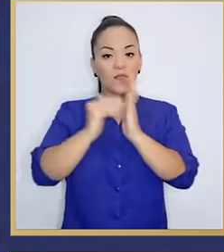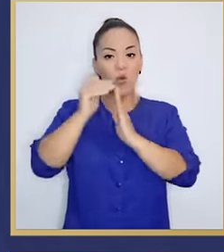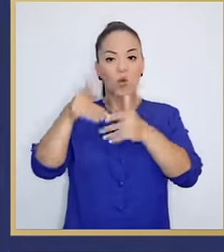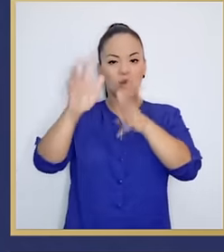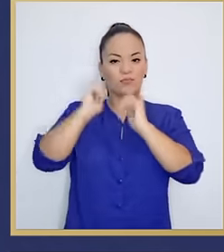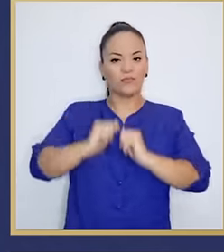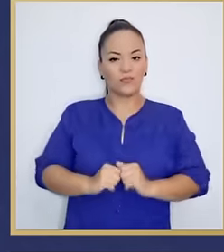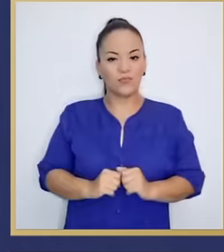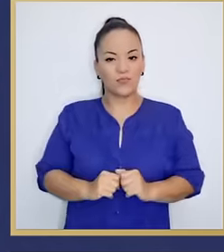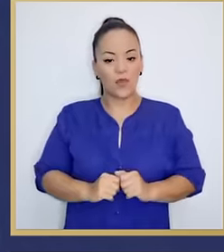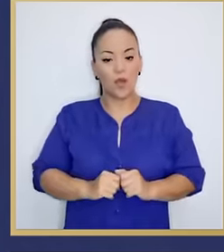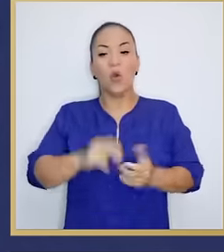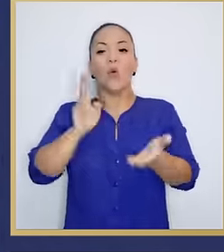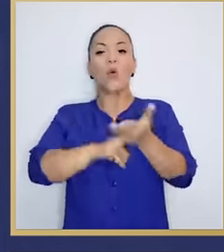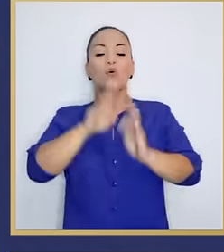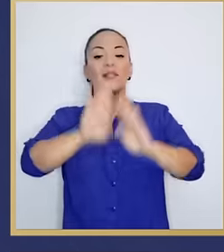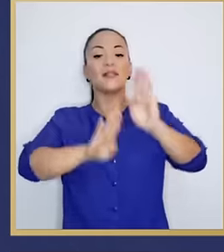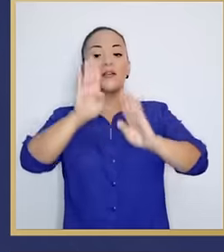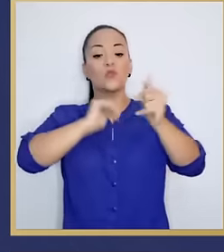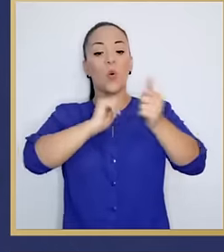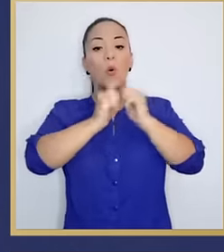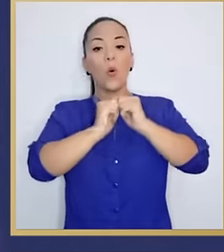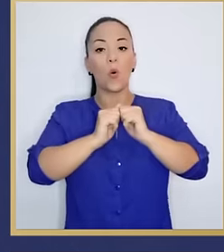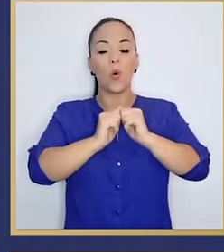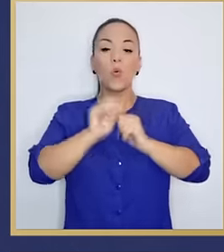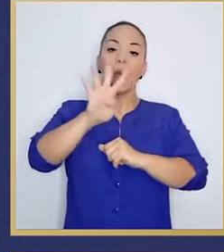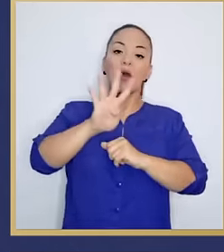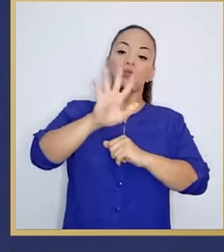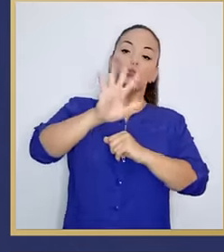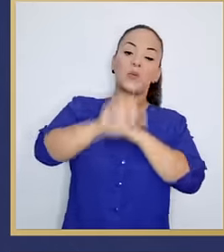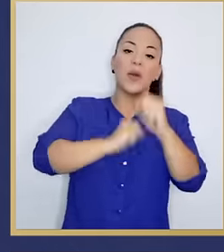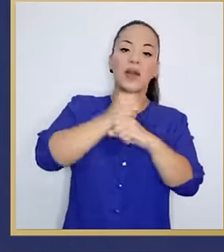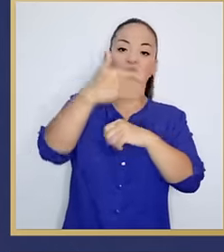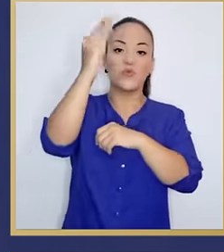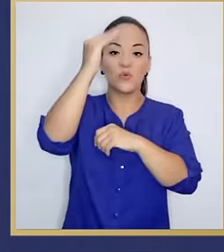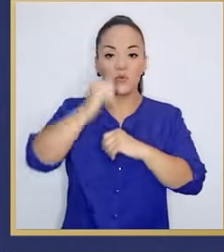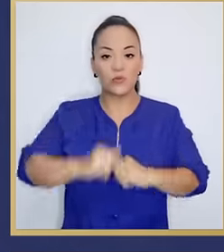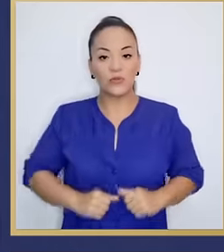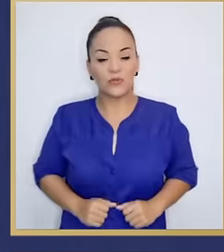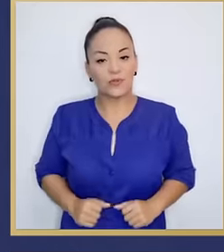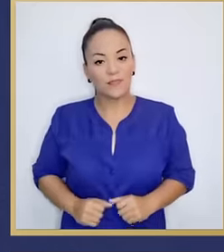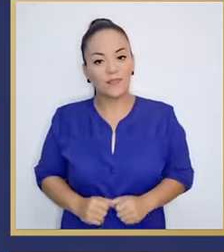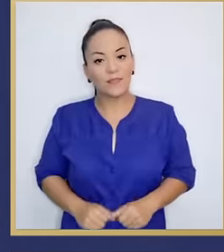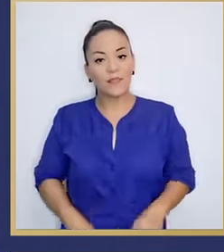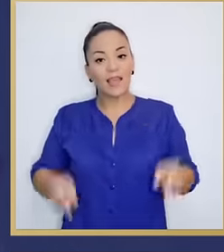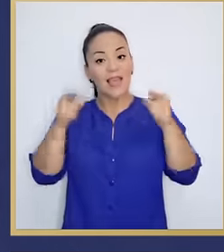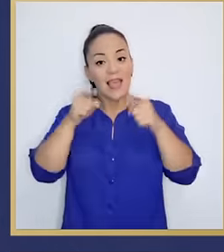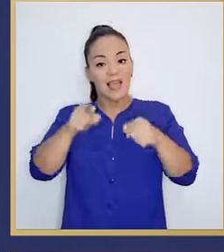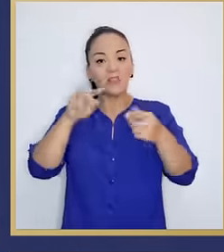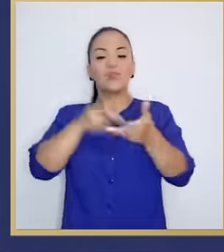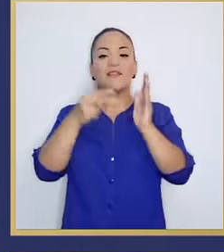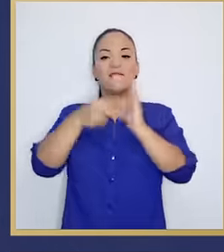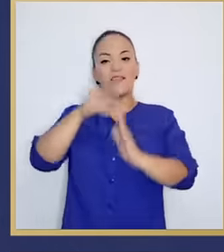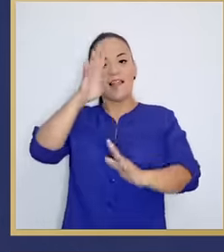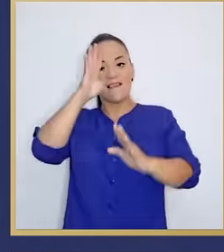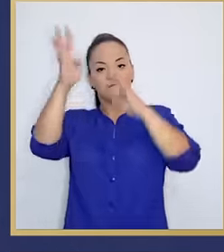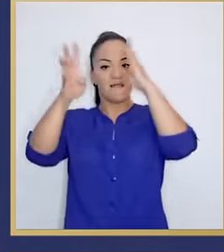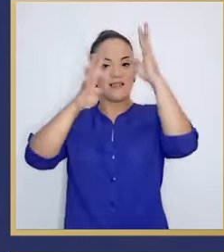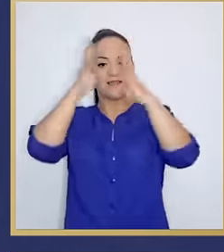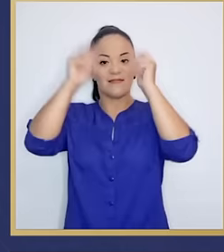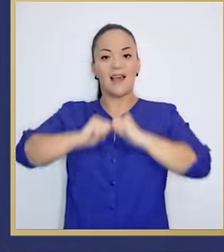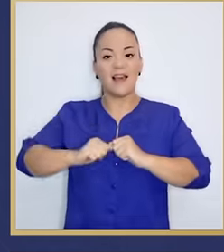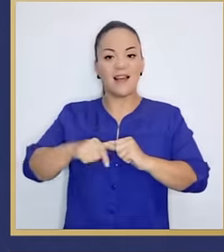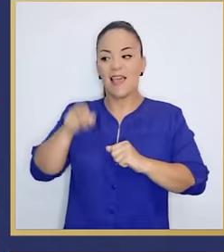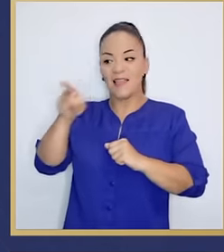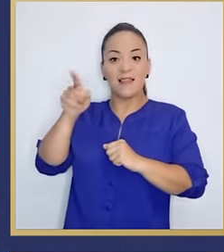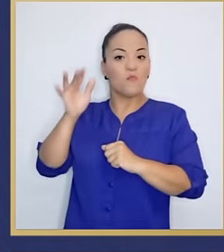años, cinco años. No es eso, patear el tarro pa' que nunca ocurra.